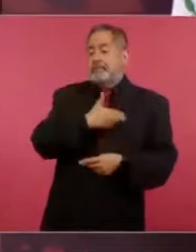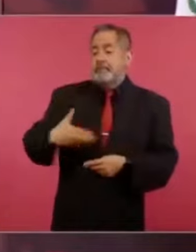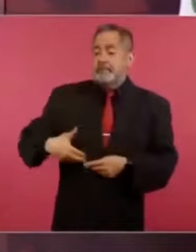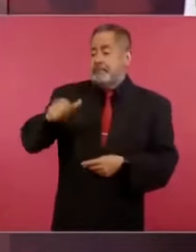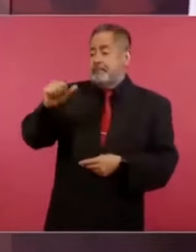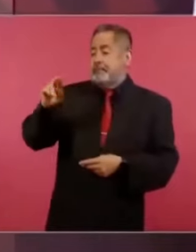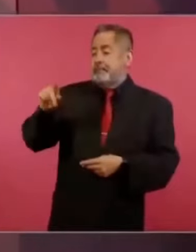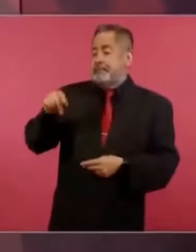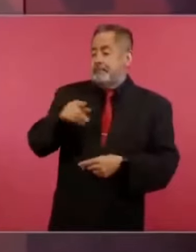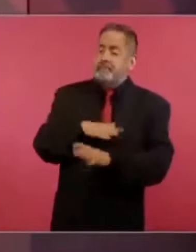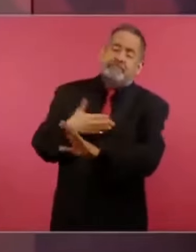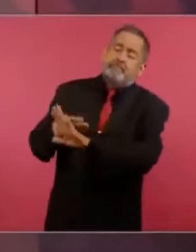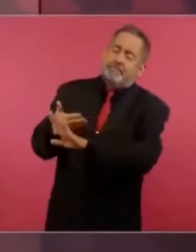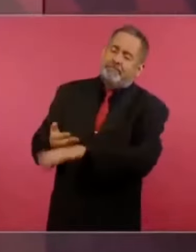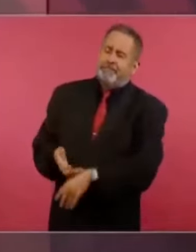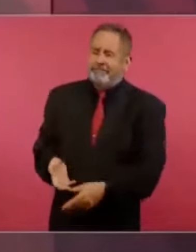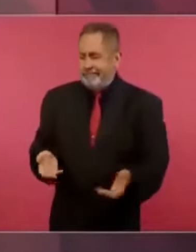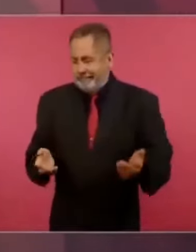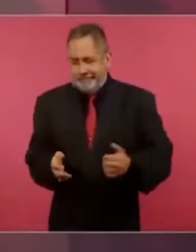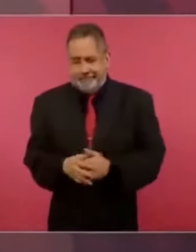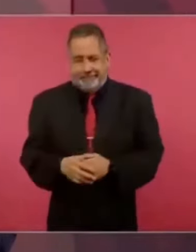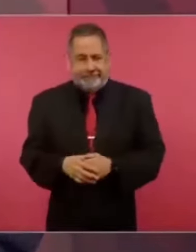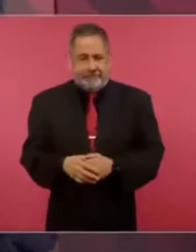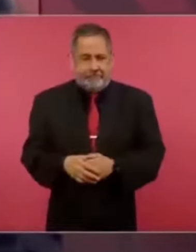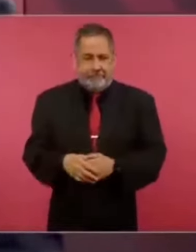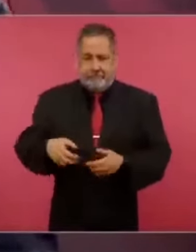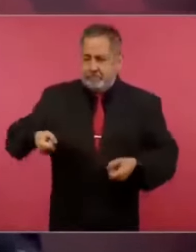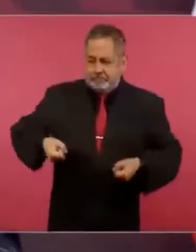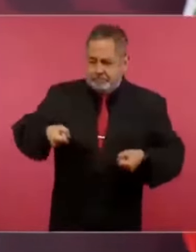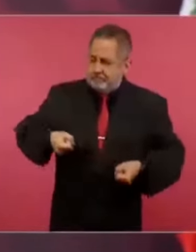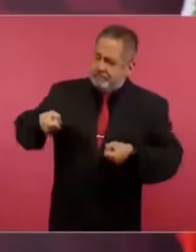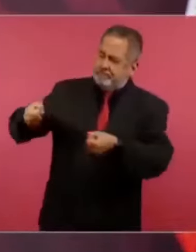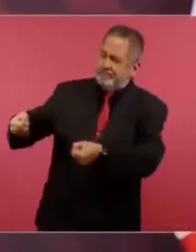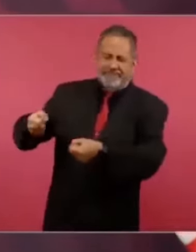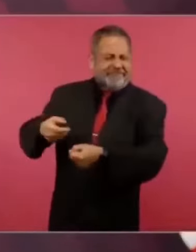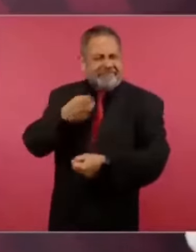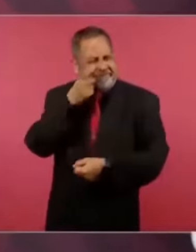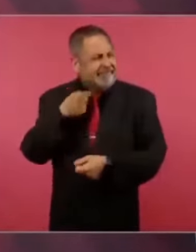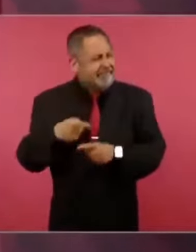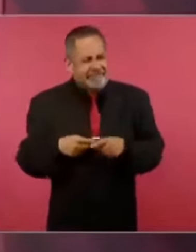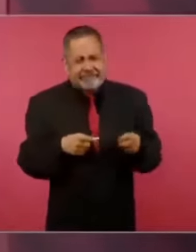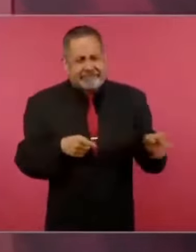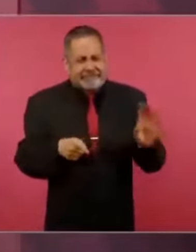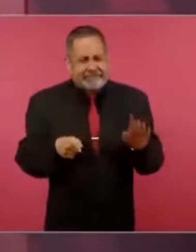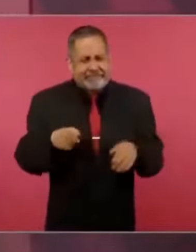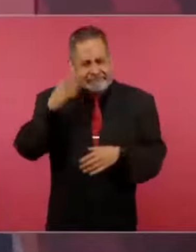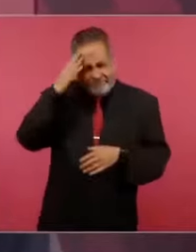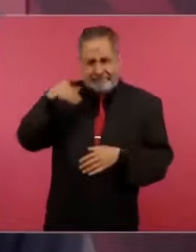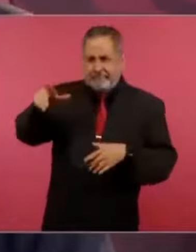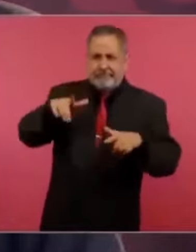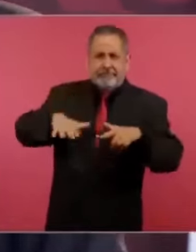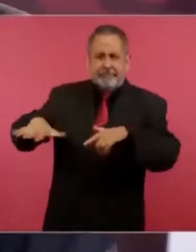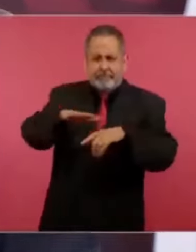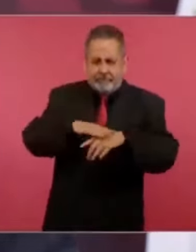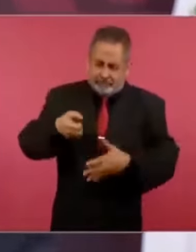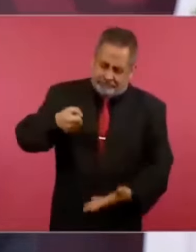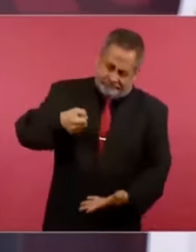la maleta que me dio un señor allá en La Laguna,